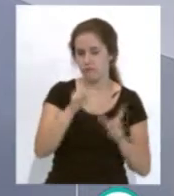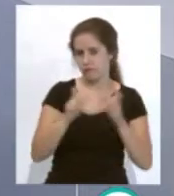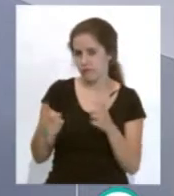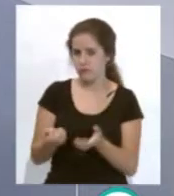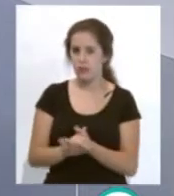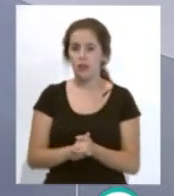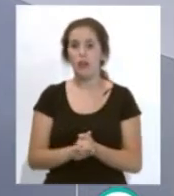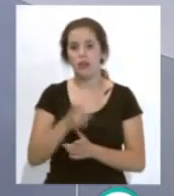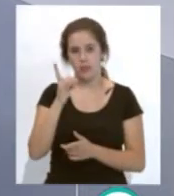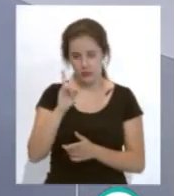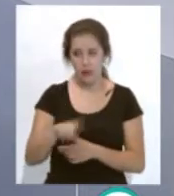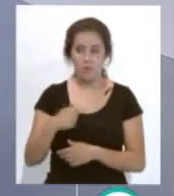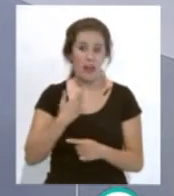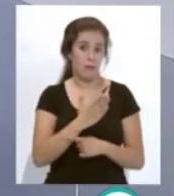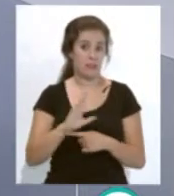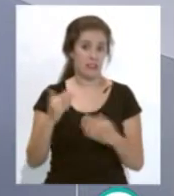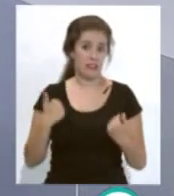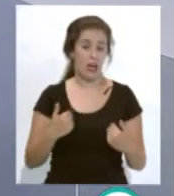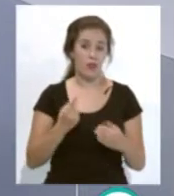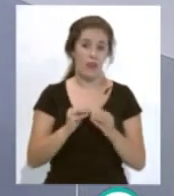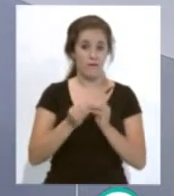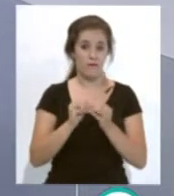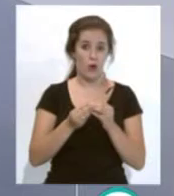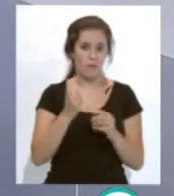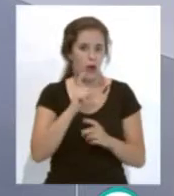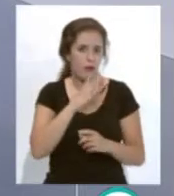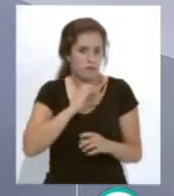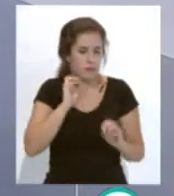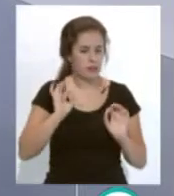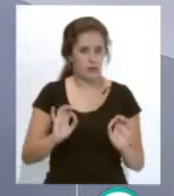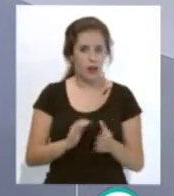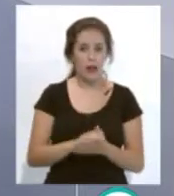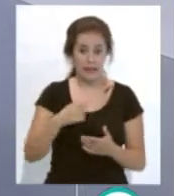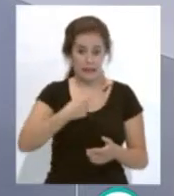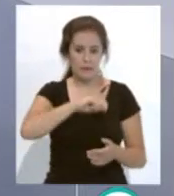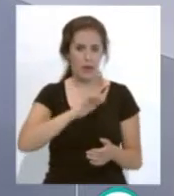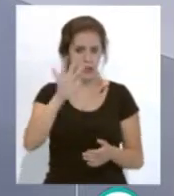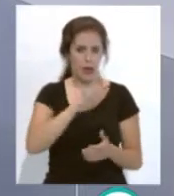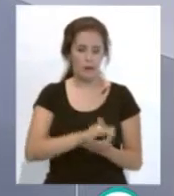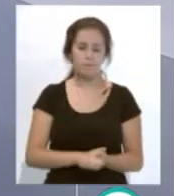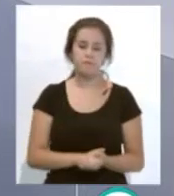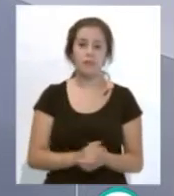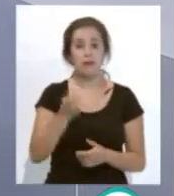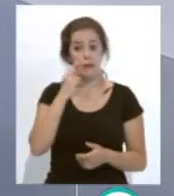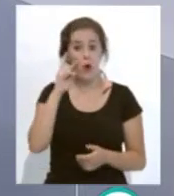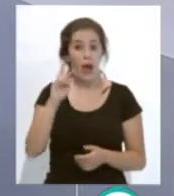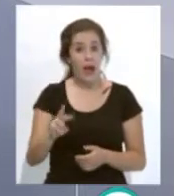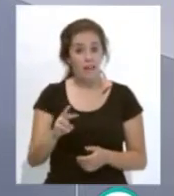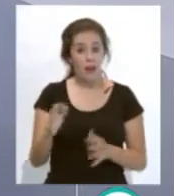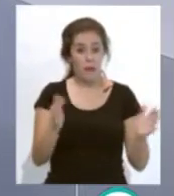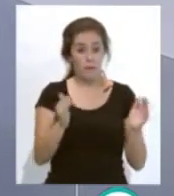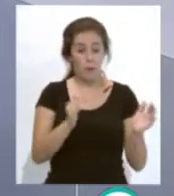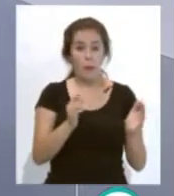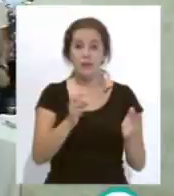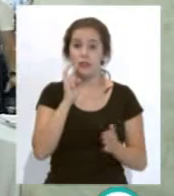que después también nos representaron de una forma espectacular en España. Vamos a ver el momento en que